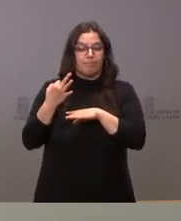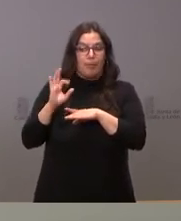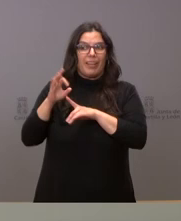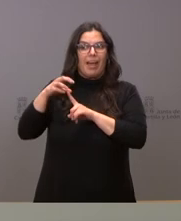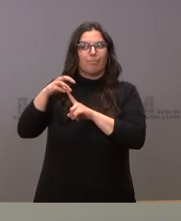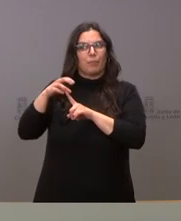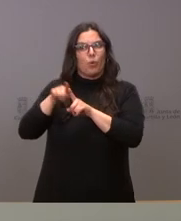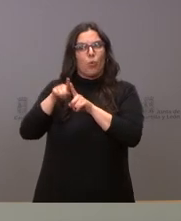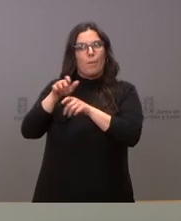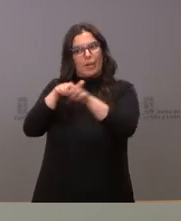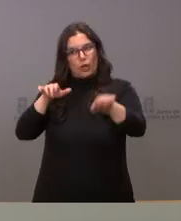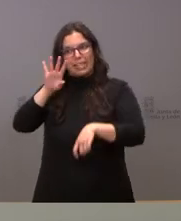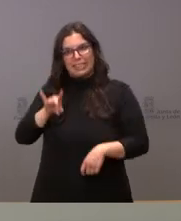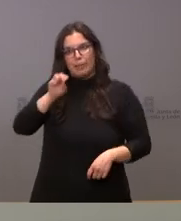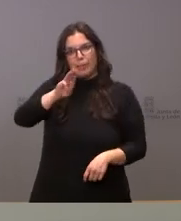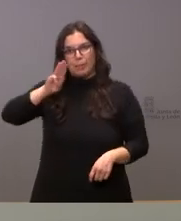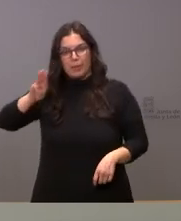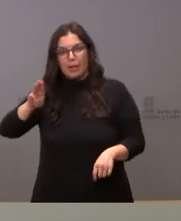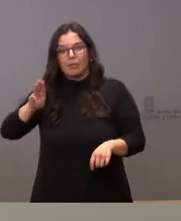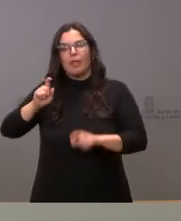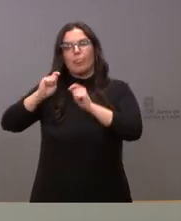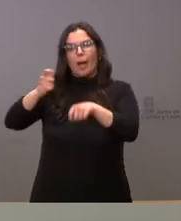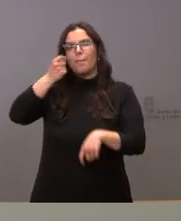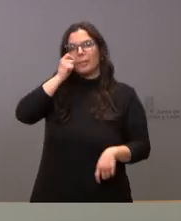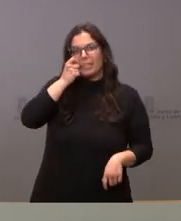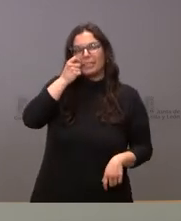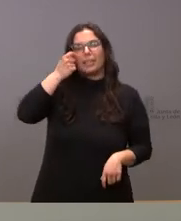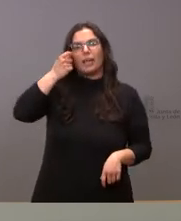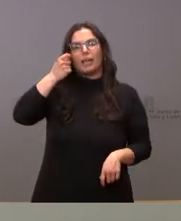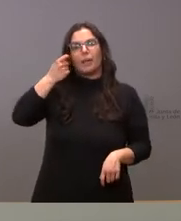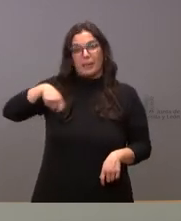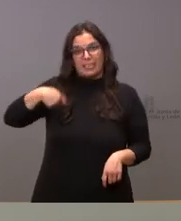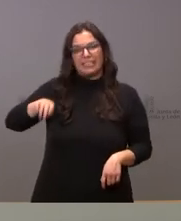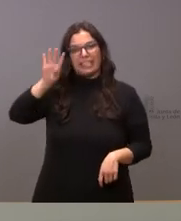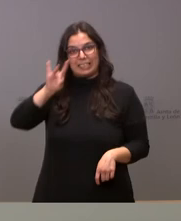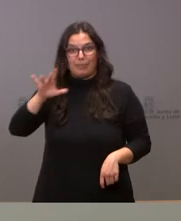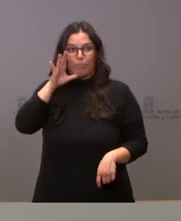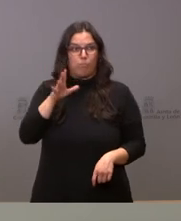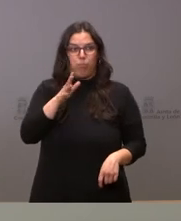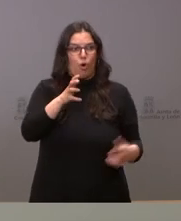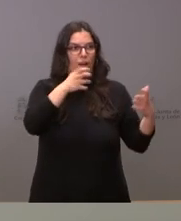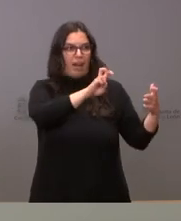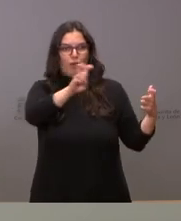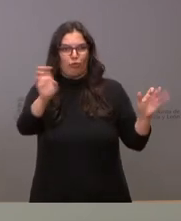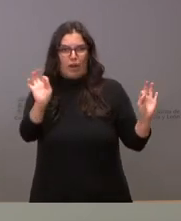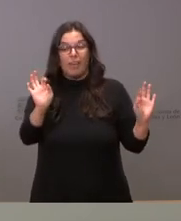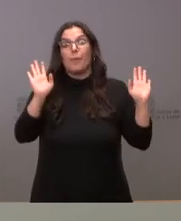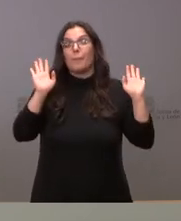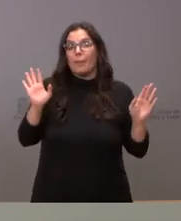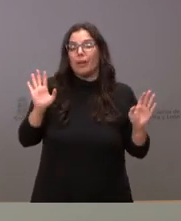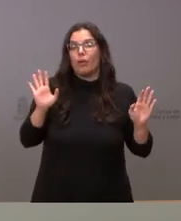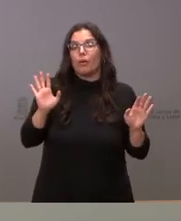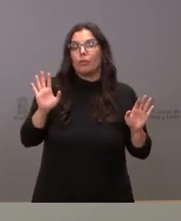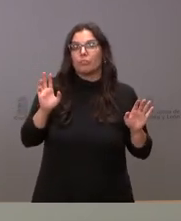que el presidente fuera Alfonso Fernández Mañueco porque no había ninguna otra alternativa distinta de esta pero que tuviéramos un gobierno